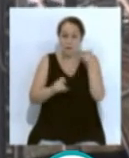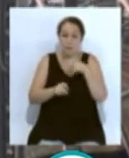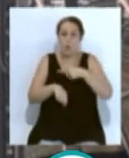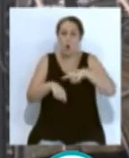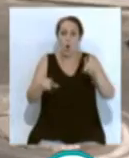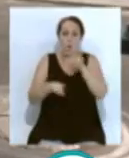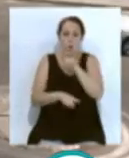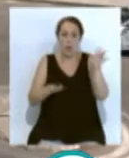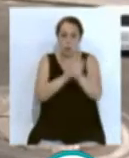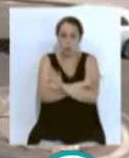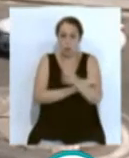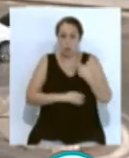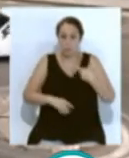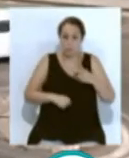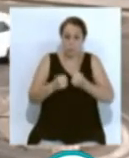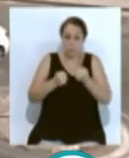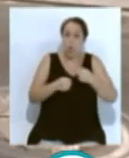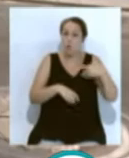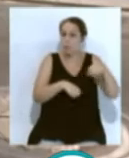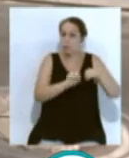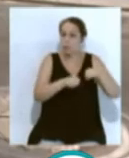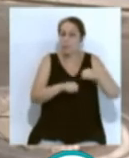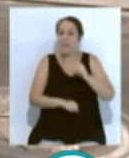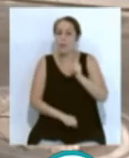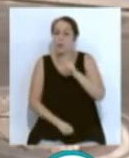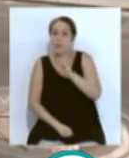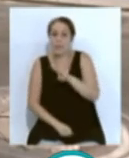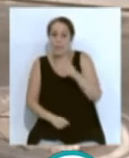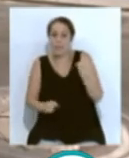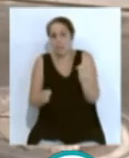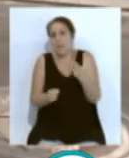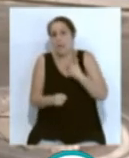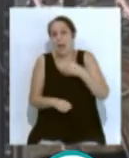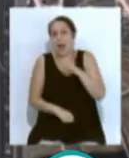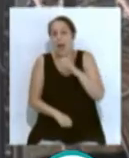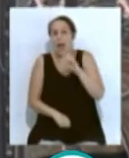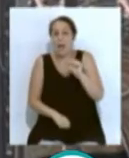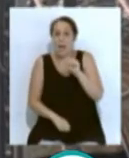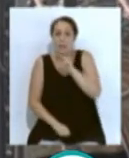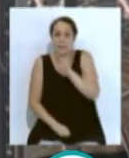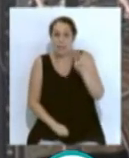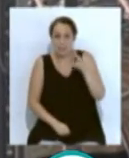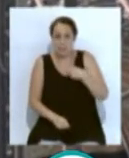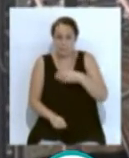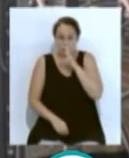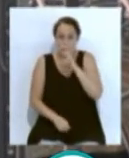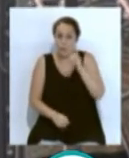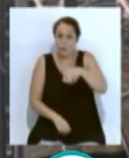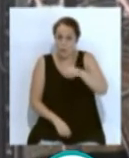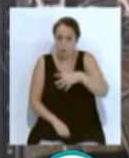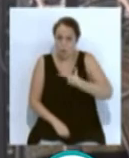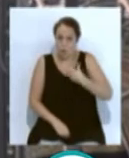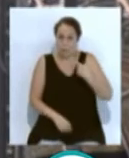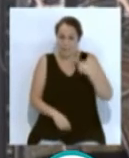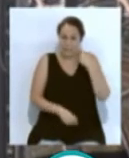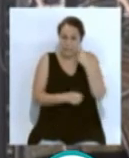noche del choque entre un turismo y una moto en el kilómetro 3 de la K33 en sentido San Fernando. Fuentes sanitarias y